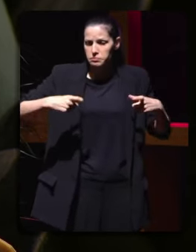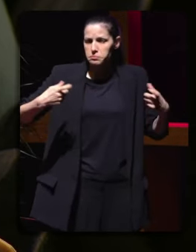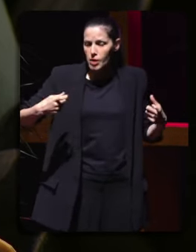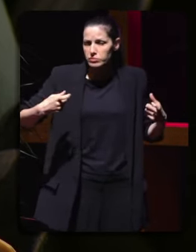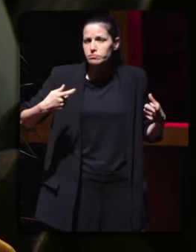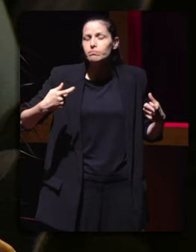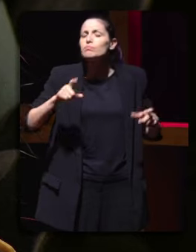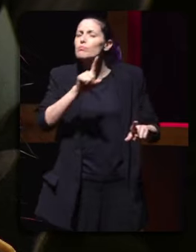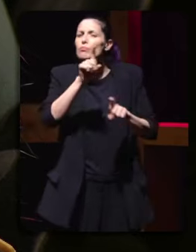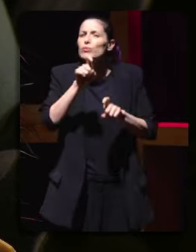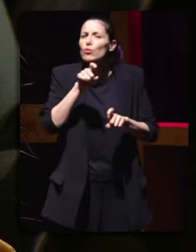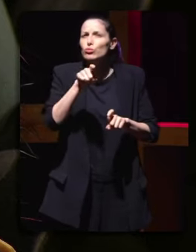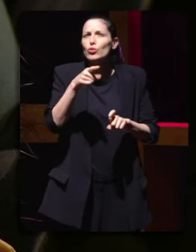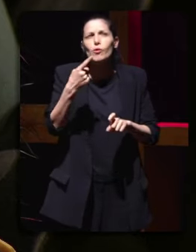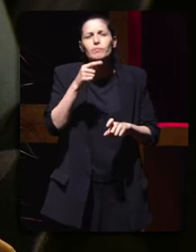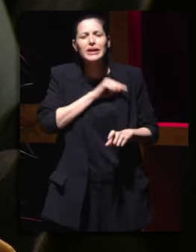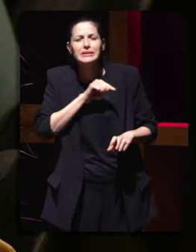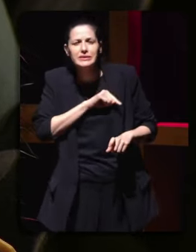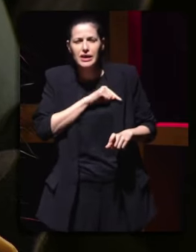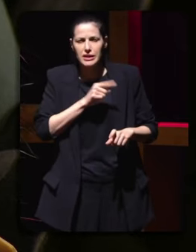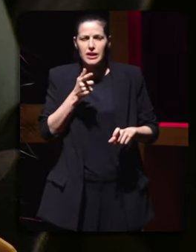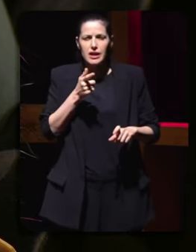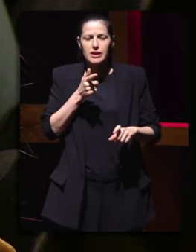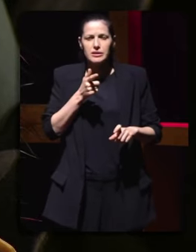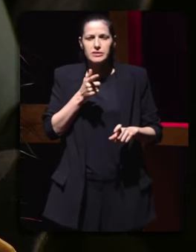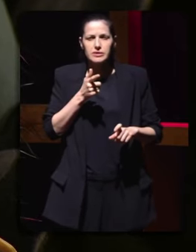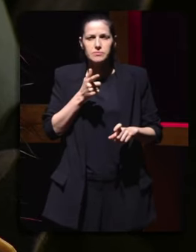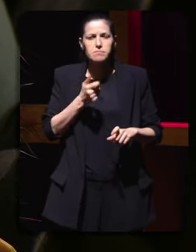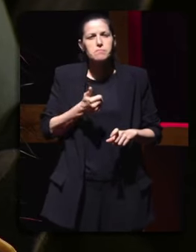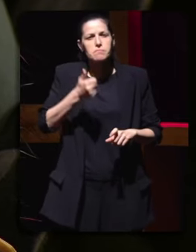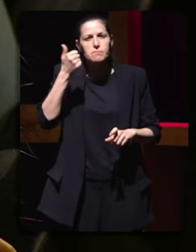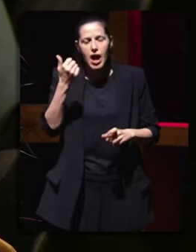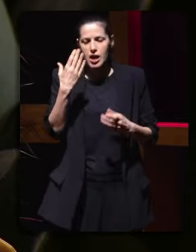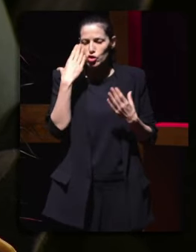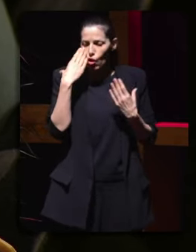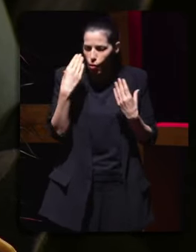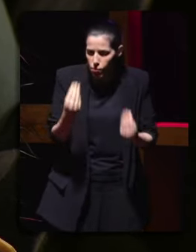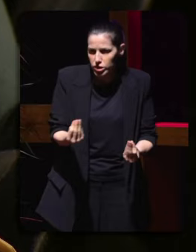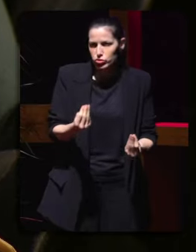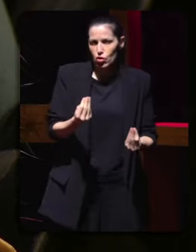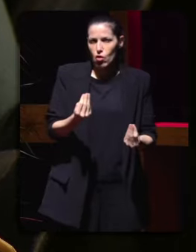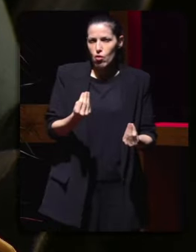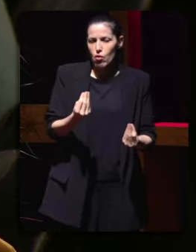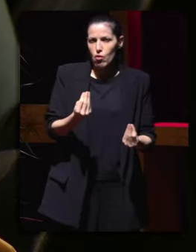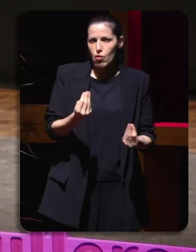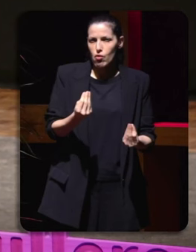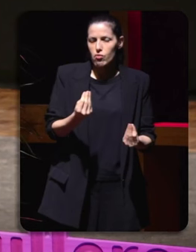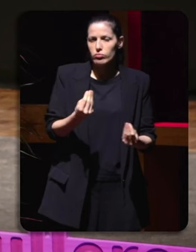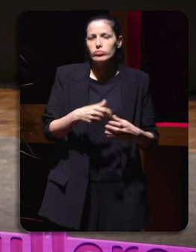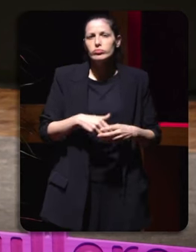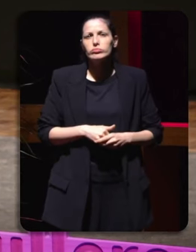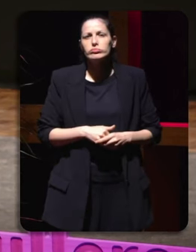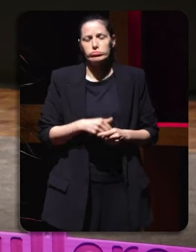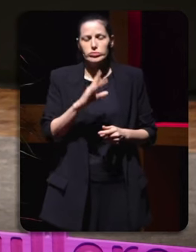de ter máis respaldo de notar máis comprensión conforme iba habendo máis mulleres Sí non son máis